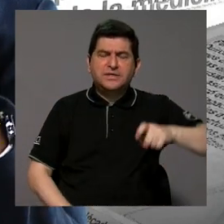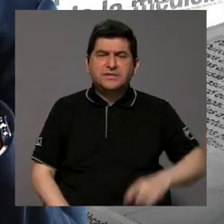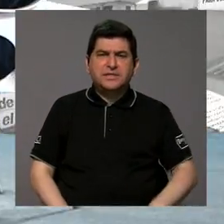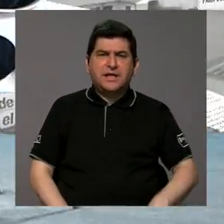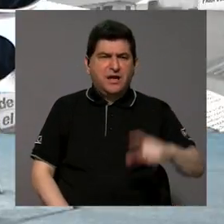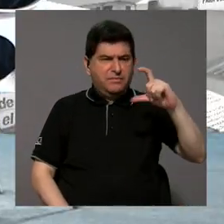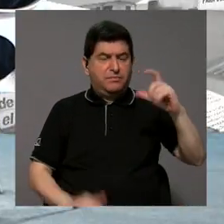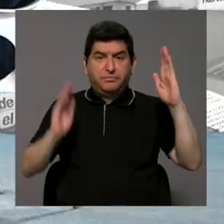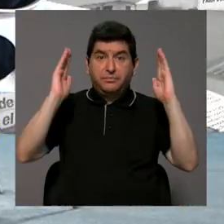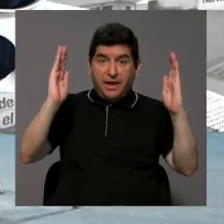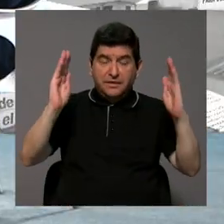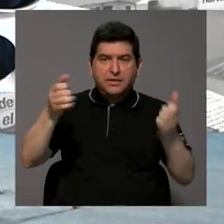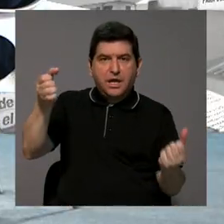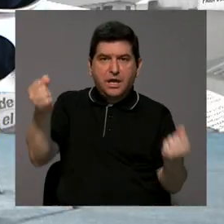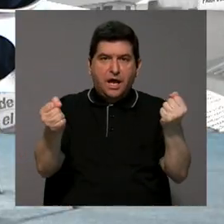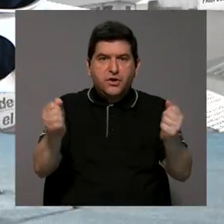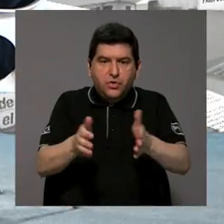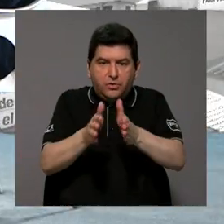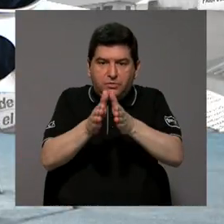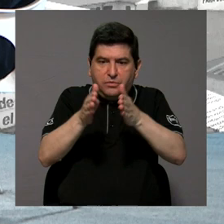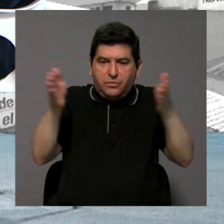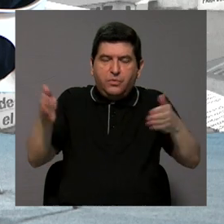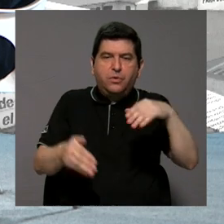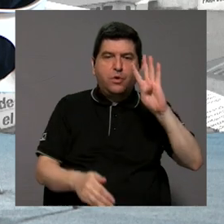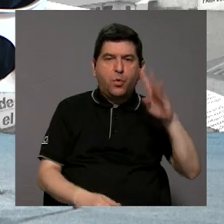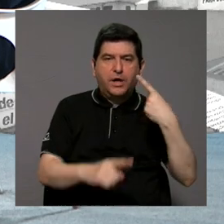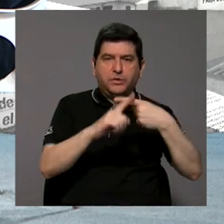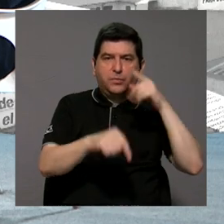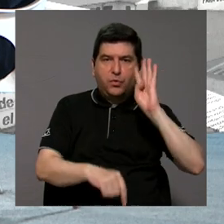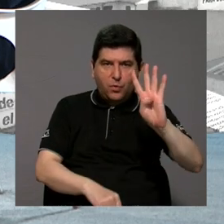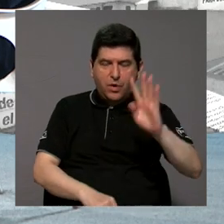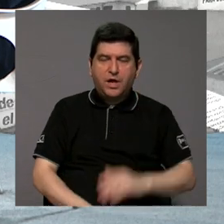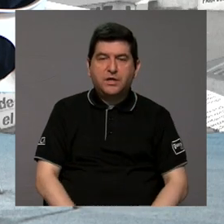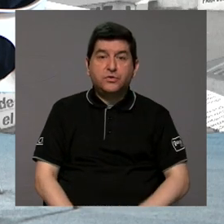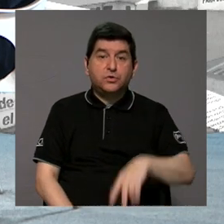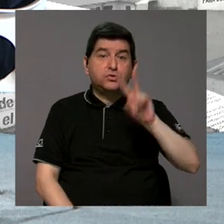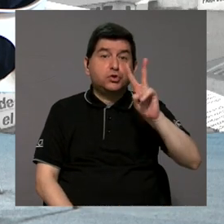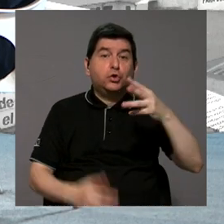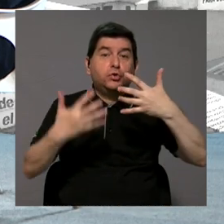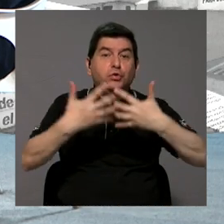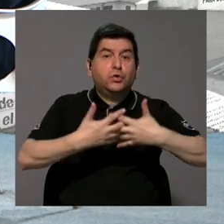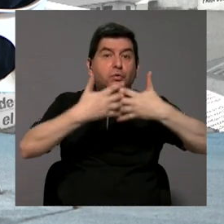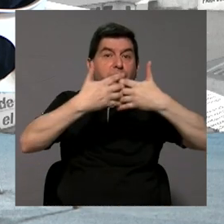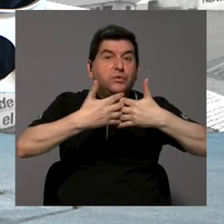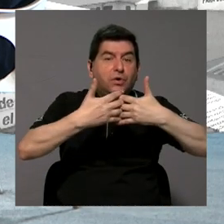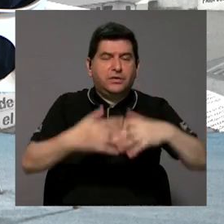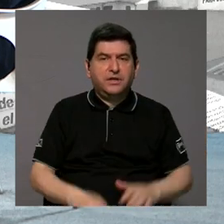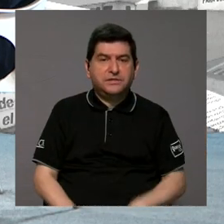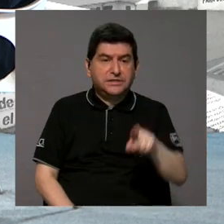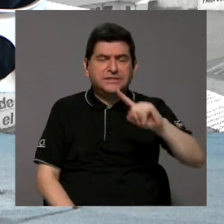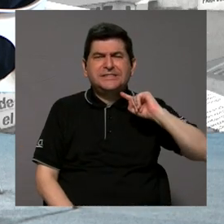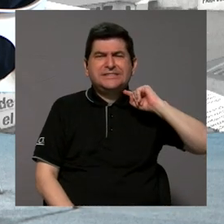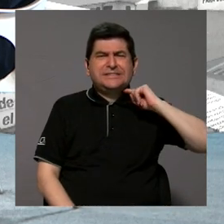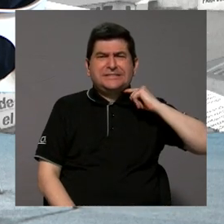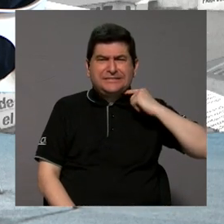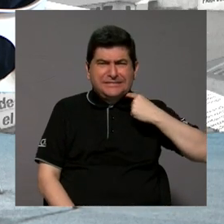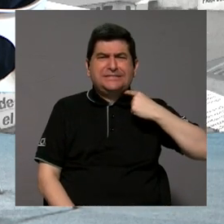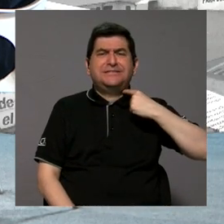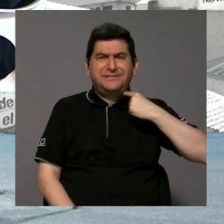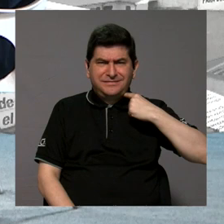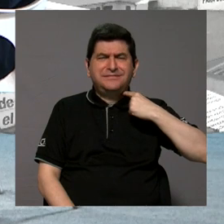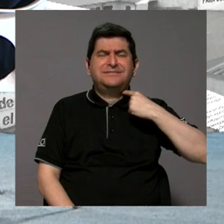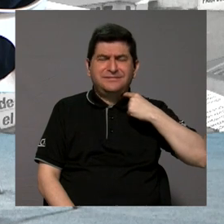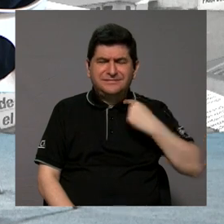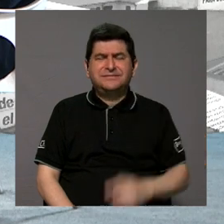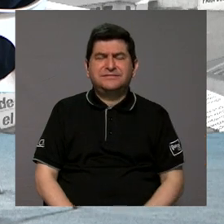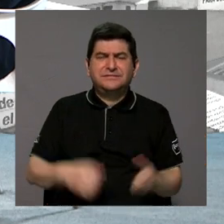grande y por ejemplo si es un vehículo grande 4x4 tiene dos motores entonces eso encarece un poco